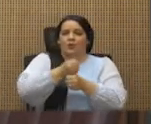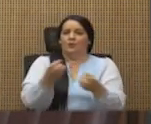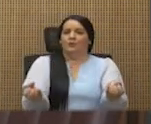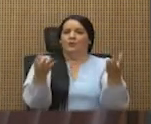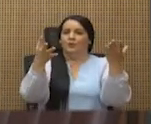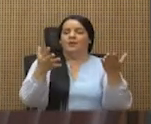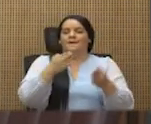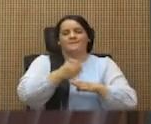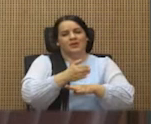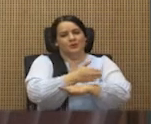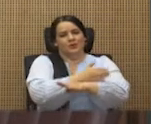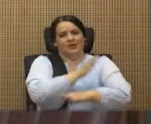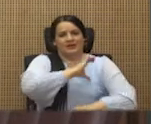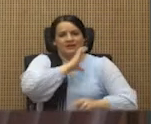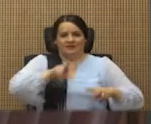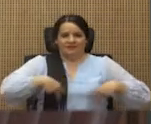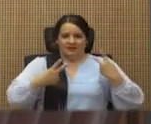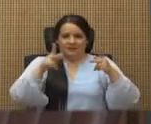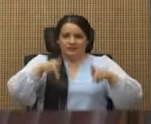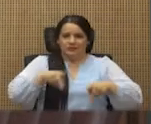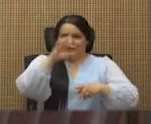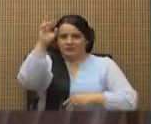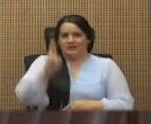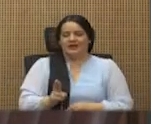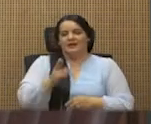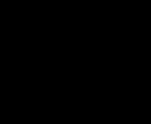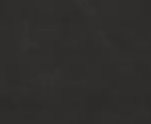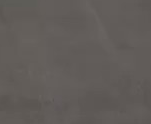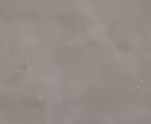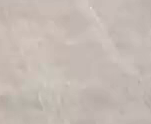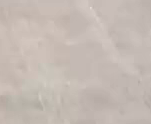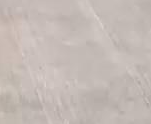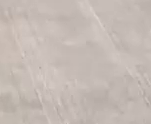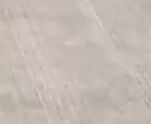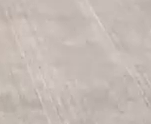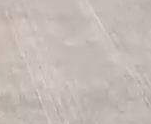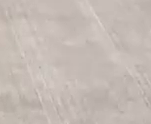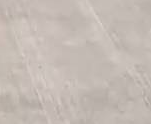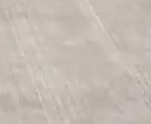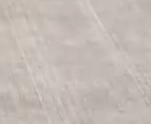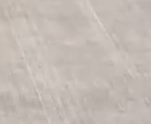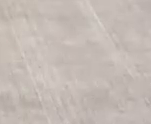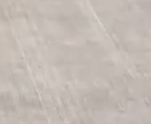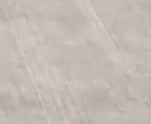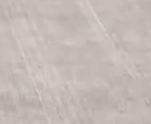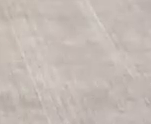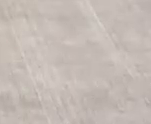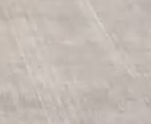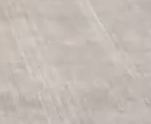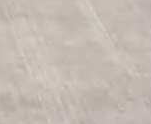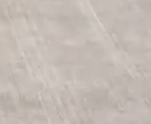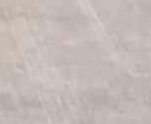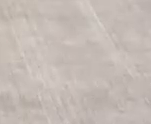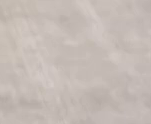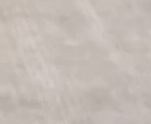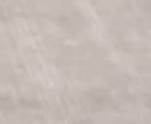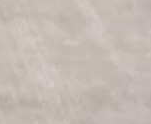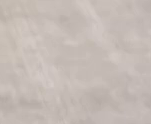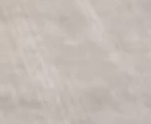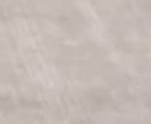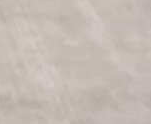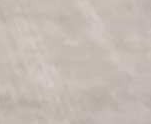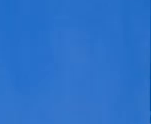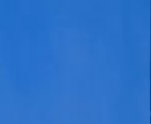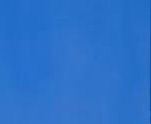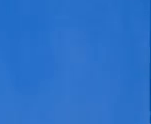costarricenses y en un mejor país para todos. Muchas gracias. Existen muchos planes. El mío es el más